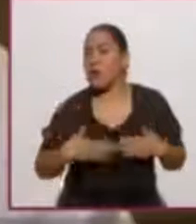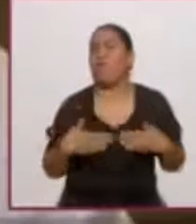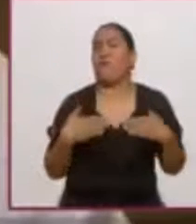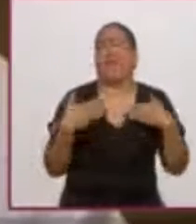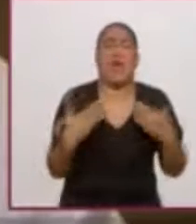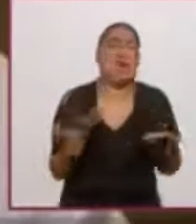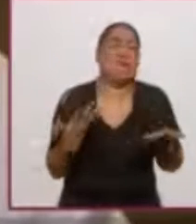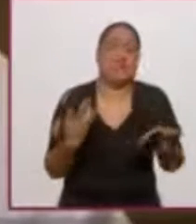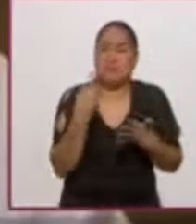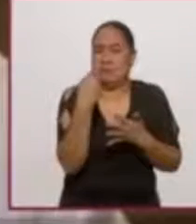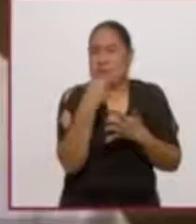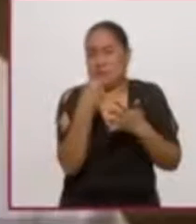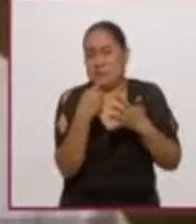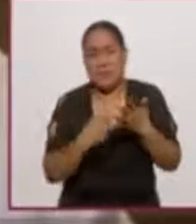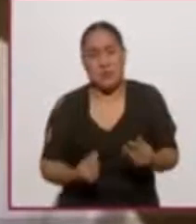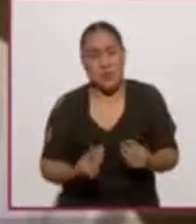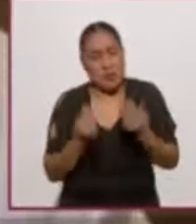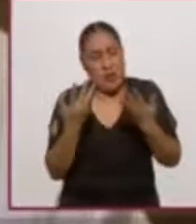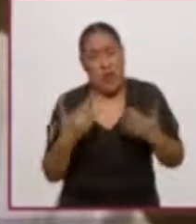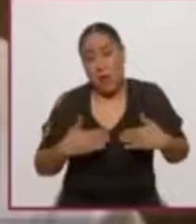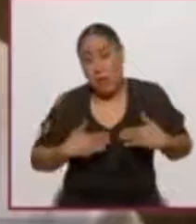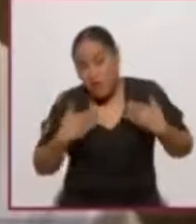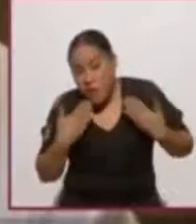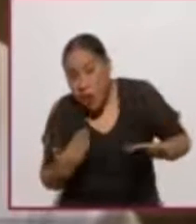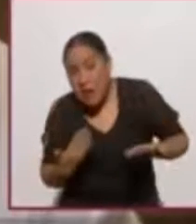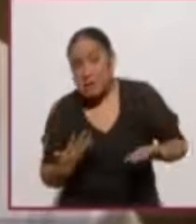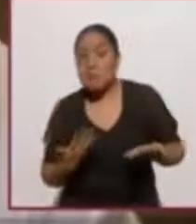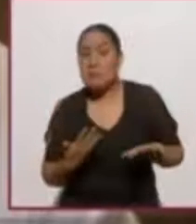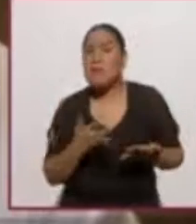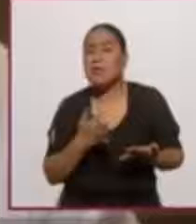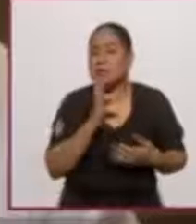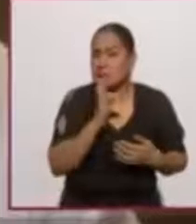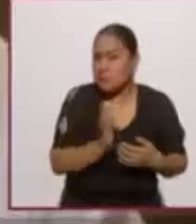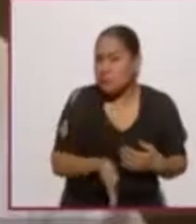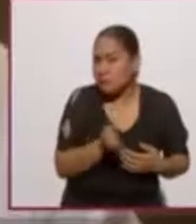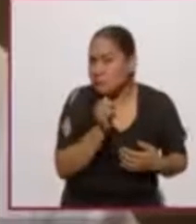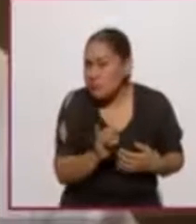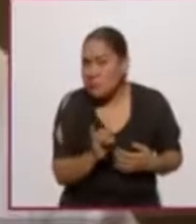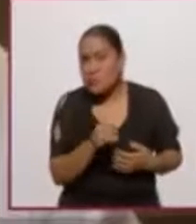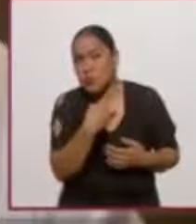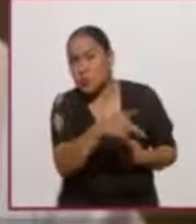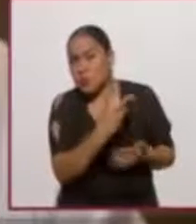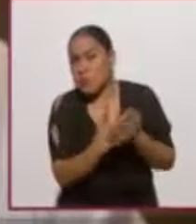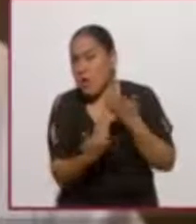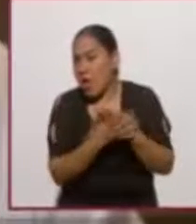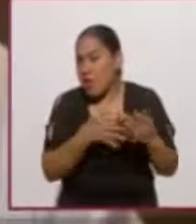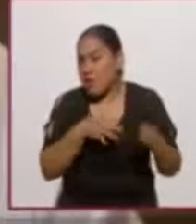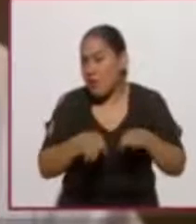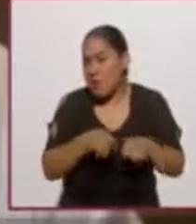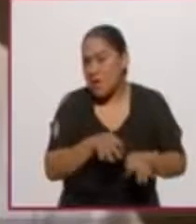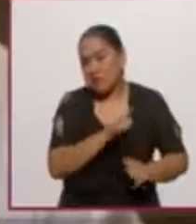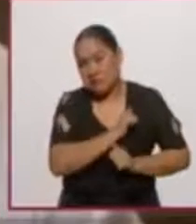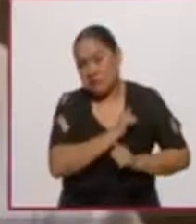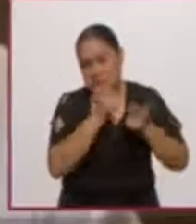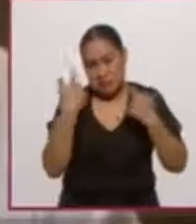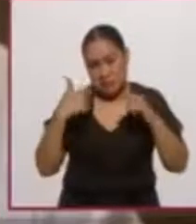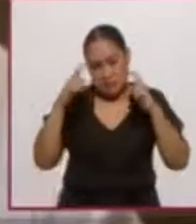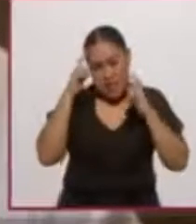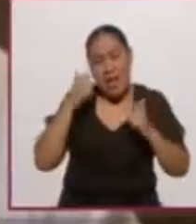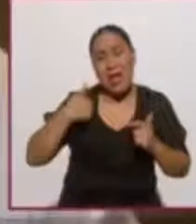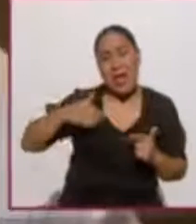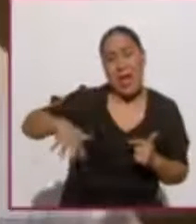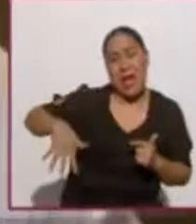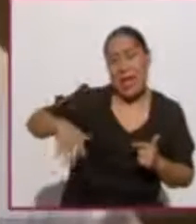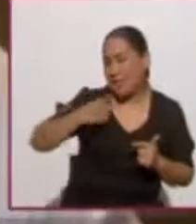componente, ¿no? Confianza y aprobación en su trabajo. Pero creo que, como ya